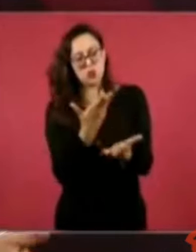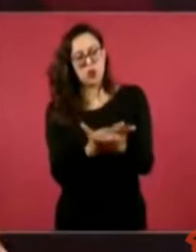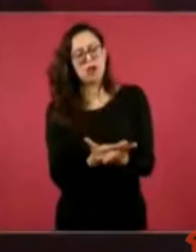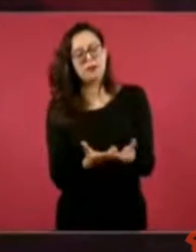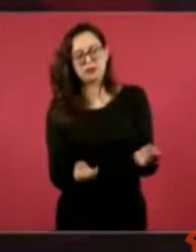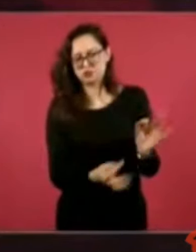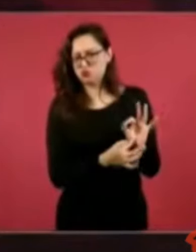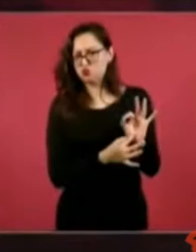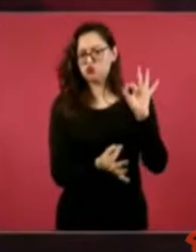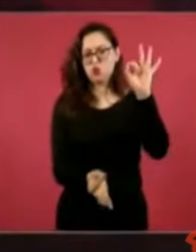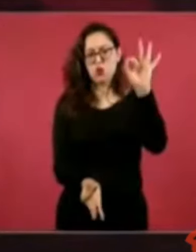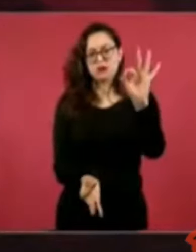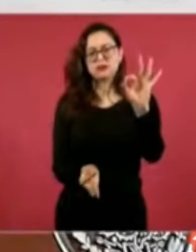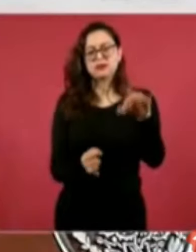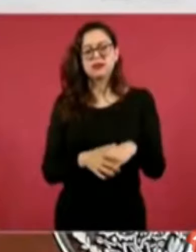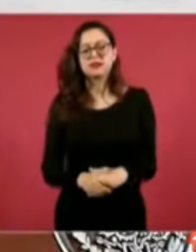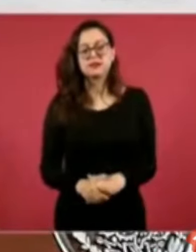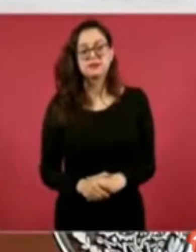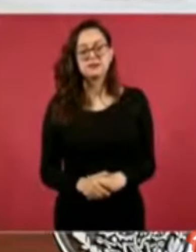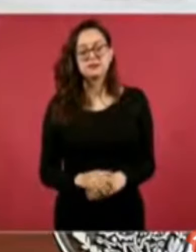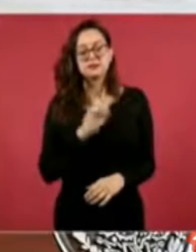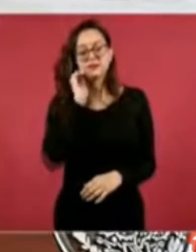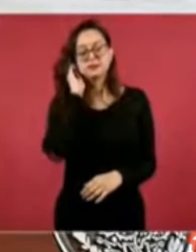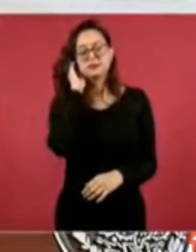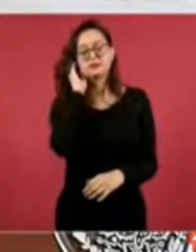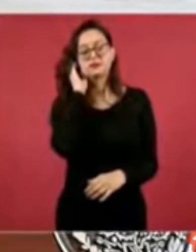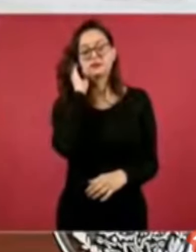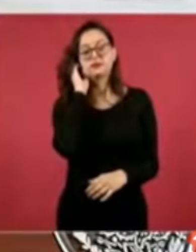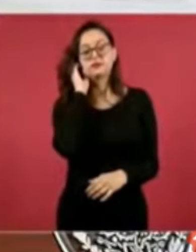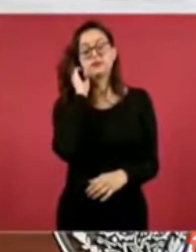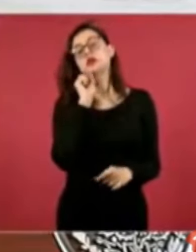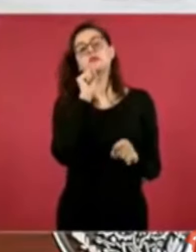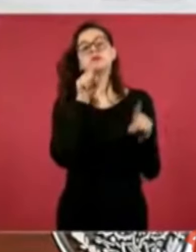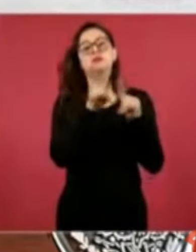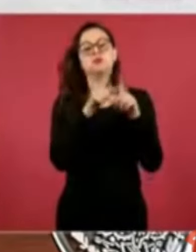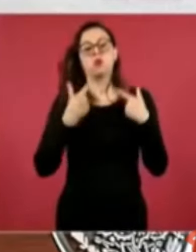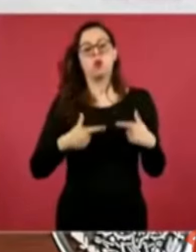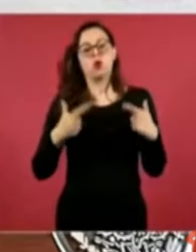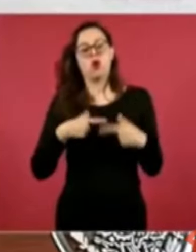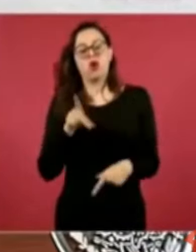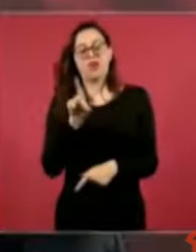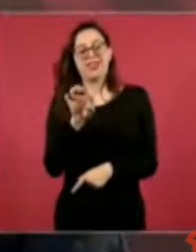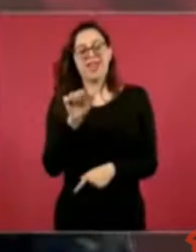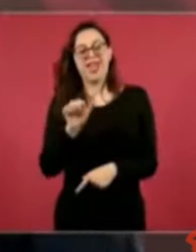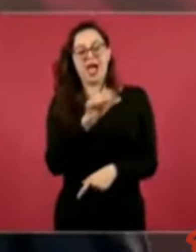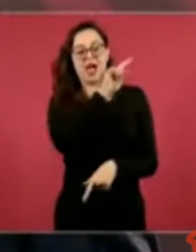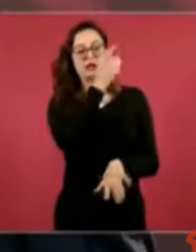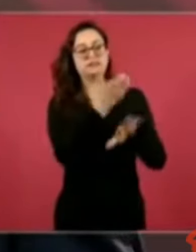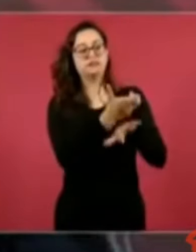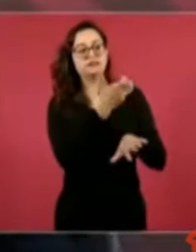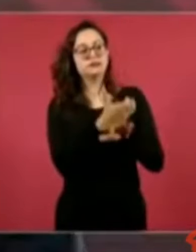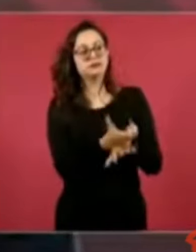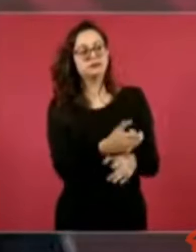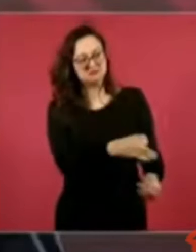Preséntalas a la DEA, ¿dónde están